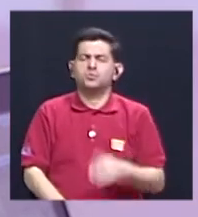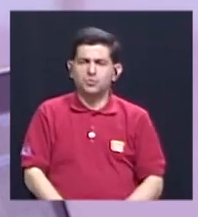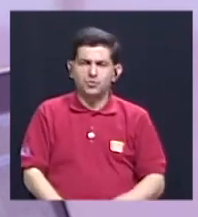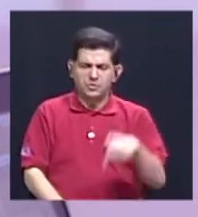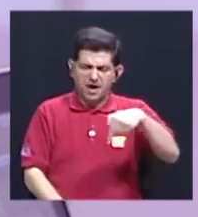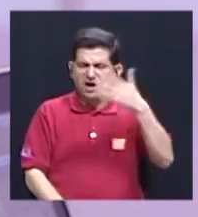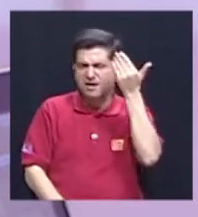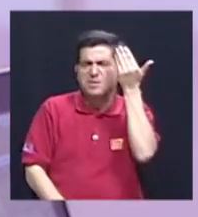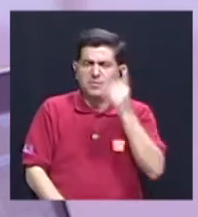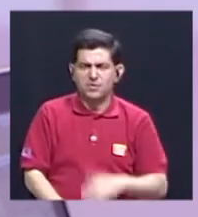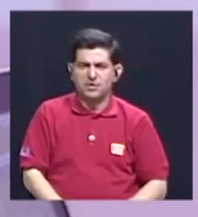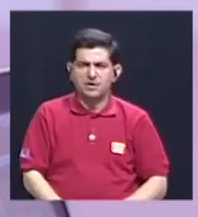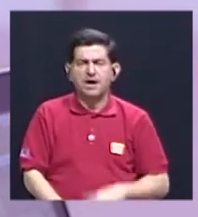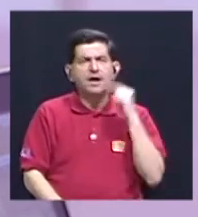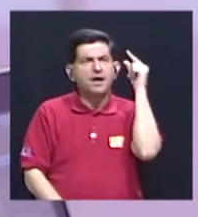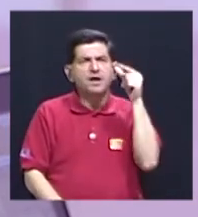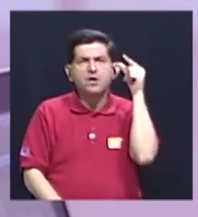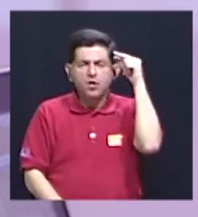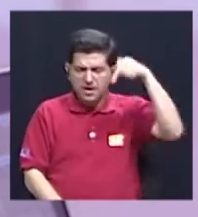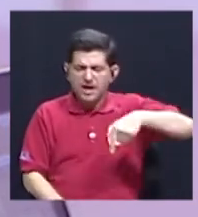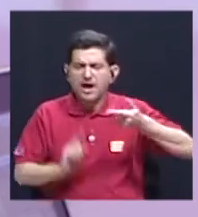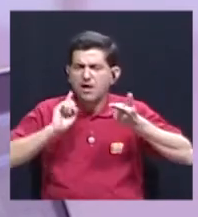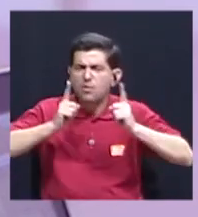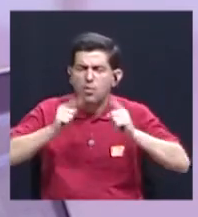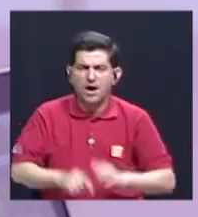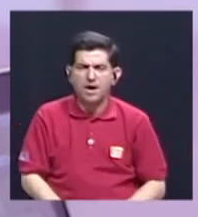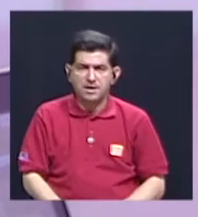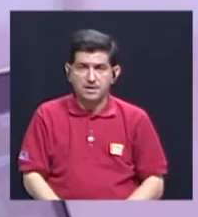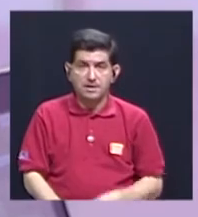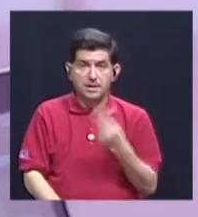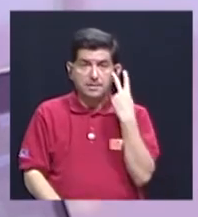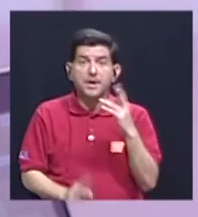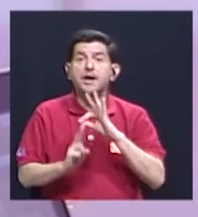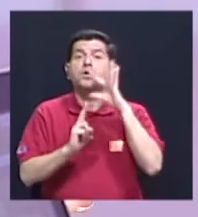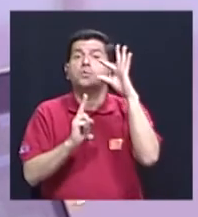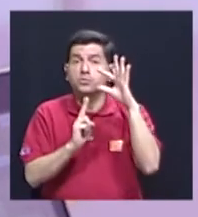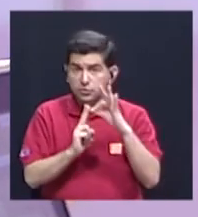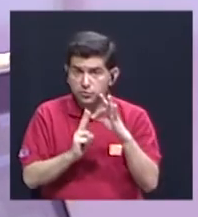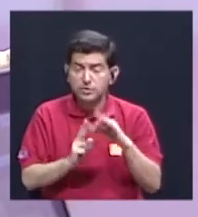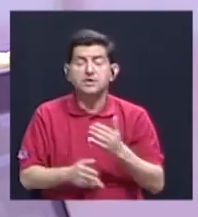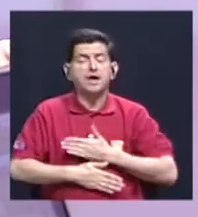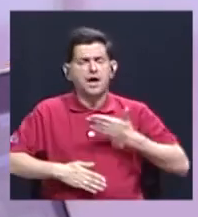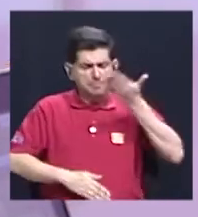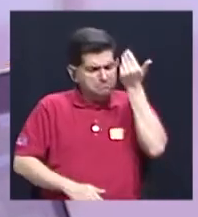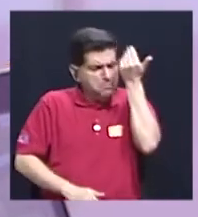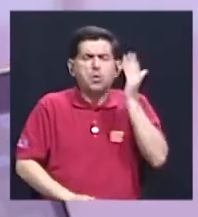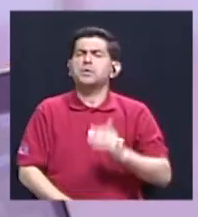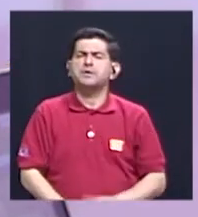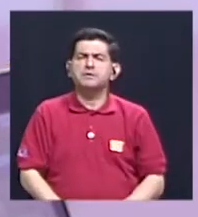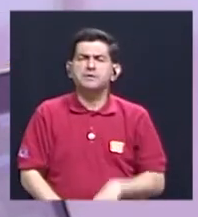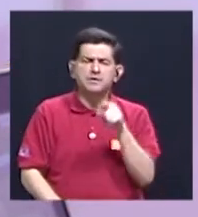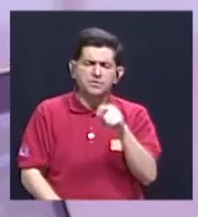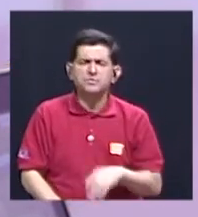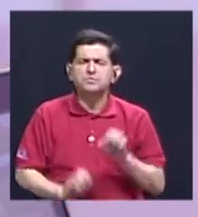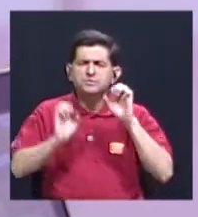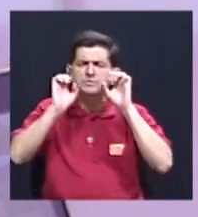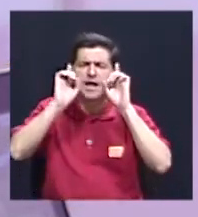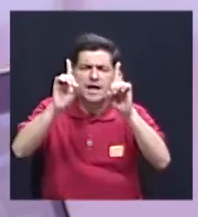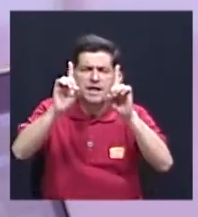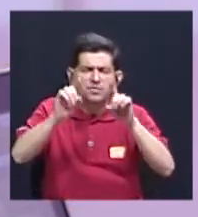qué estás aquí? ¿Qué sentido tiene que estés aquí? ¿Por qué tienes que verlo como una oportunidad? ¿Por qué tienes que disfrutarlo? ¿Por qué tienes que ver en educación